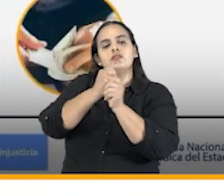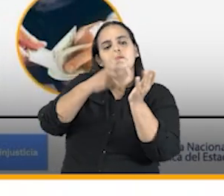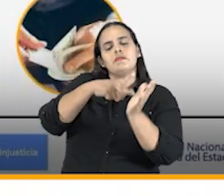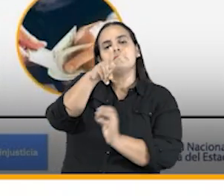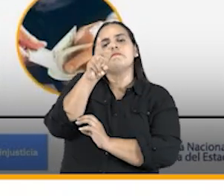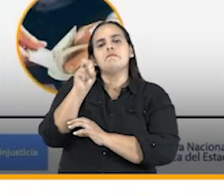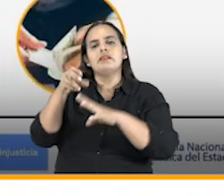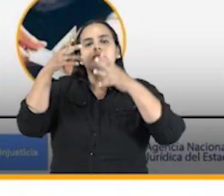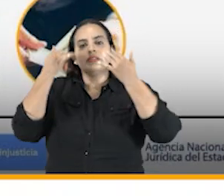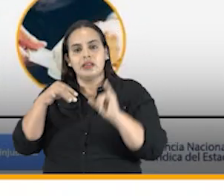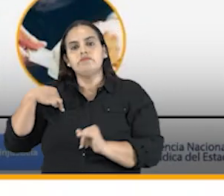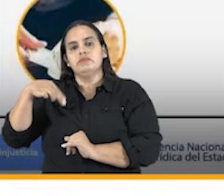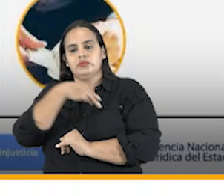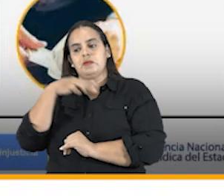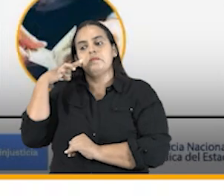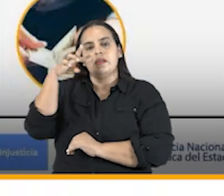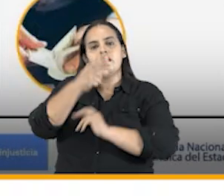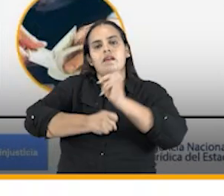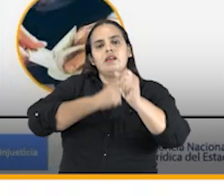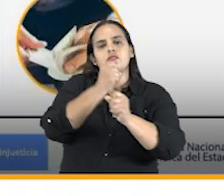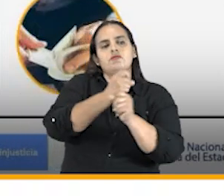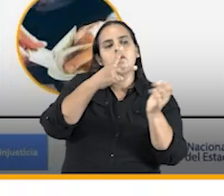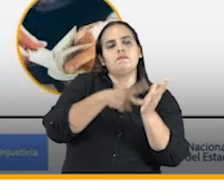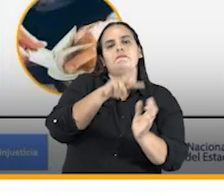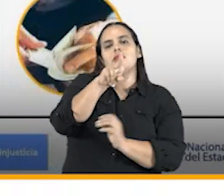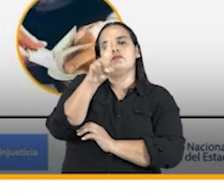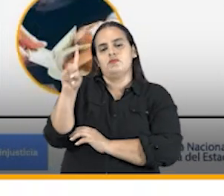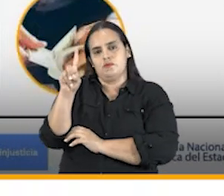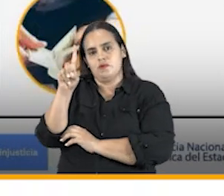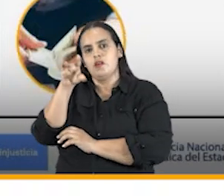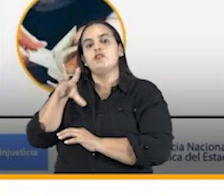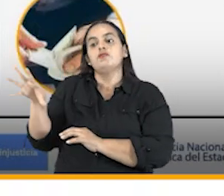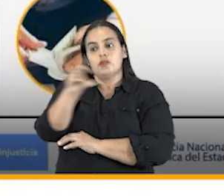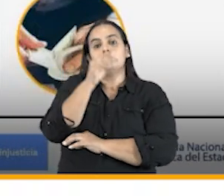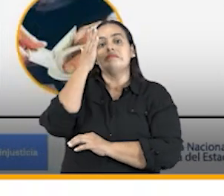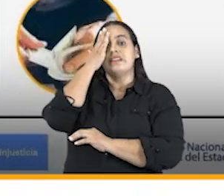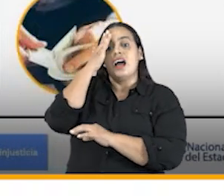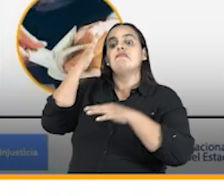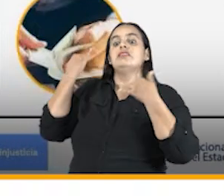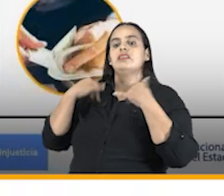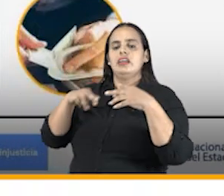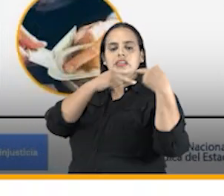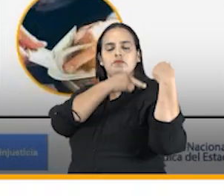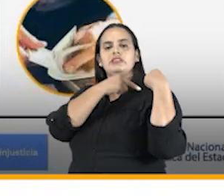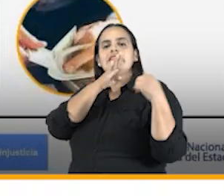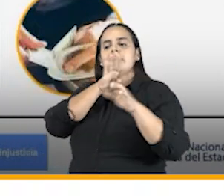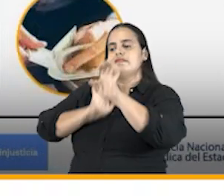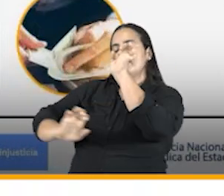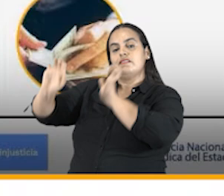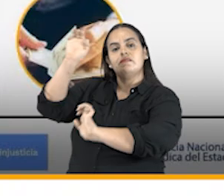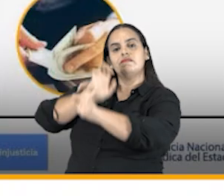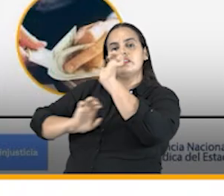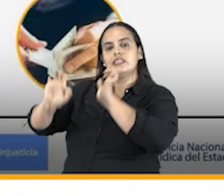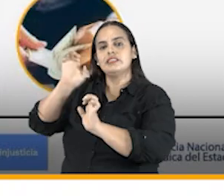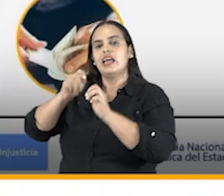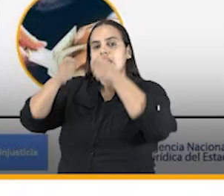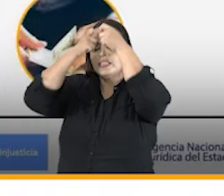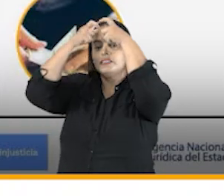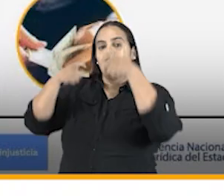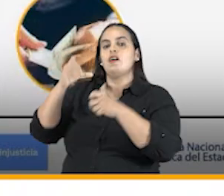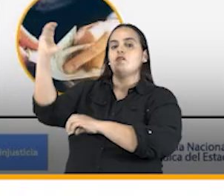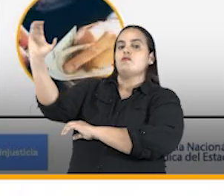viendo en el año 2021. Como todos saben, la agencia está a cargo de la defensa del Estado colombiano,